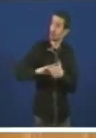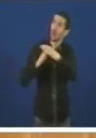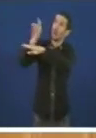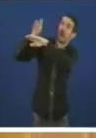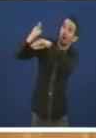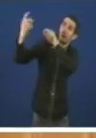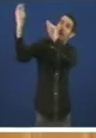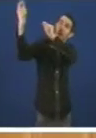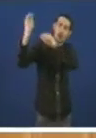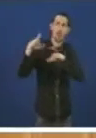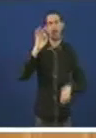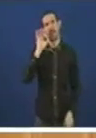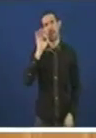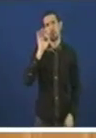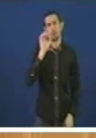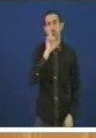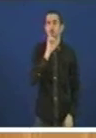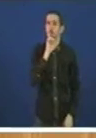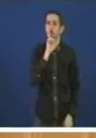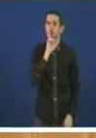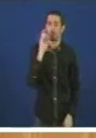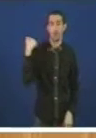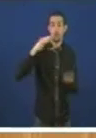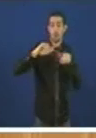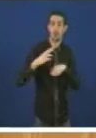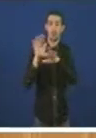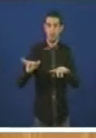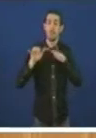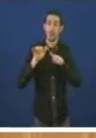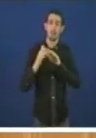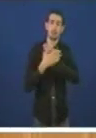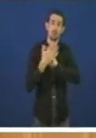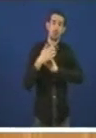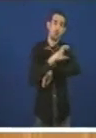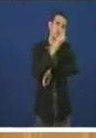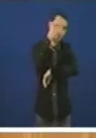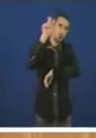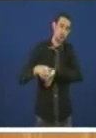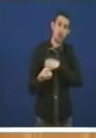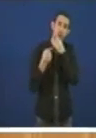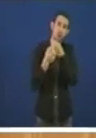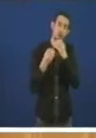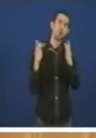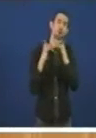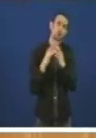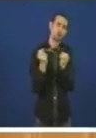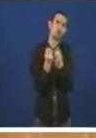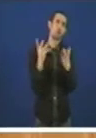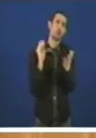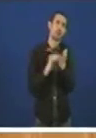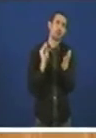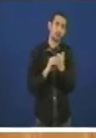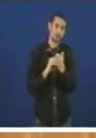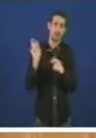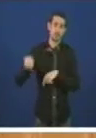calados. No pasado pleno o consellero relatou os distintos contactos que mantivo tanto él como o presidente